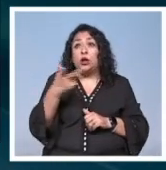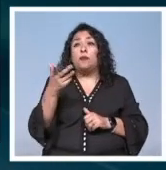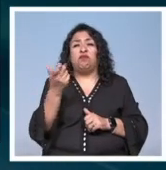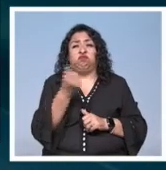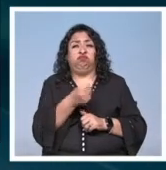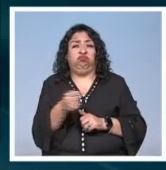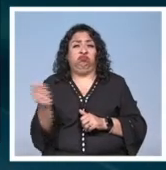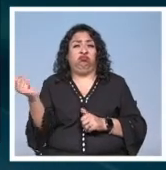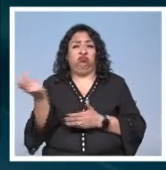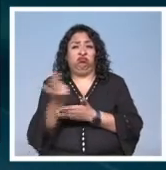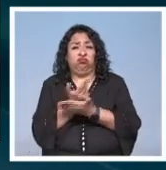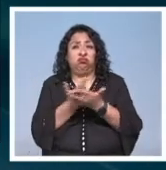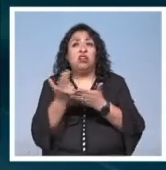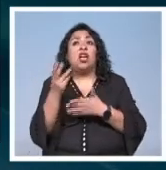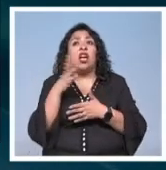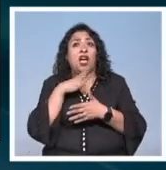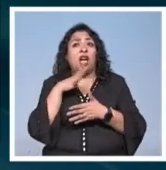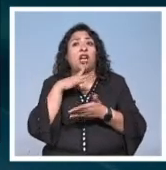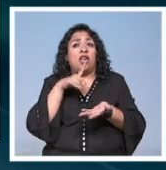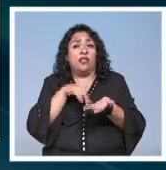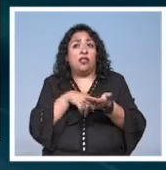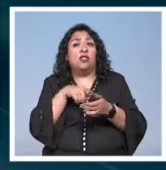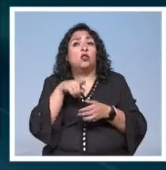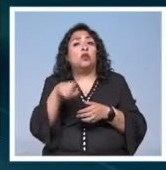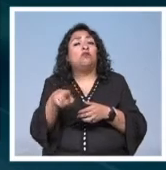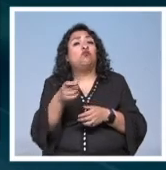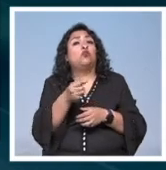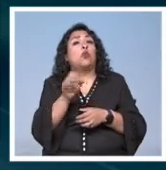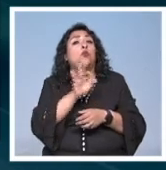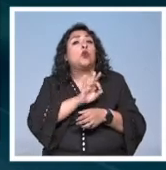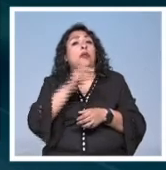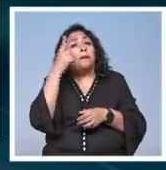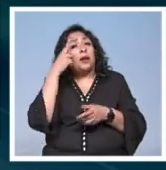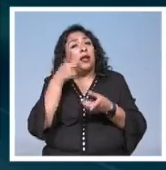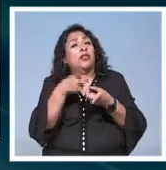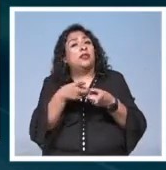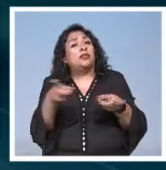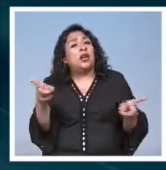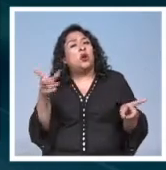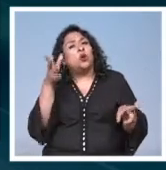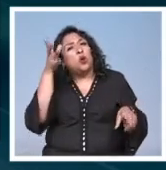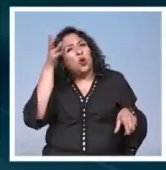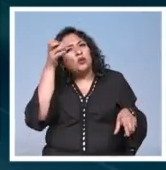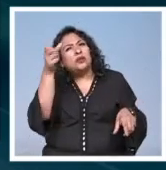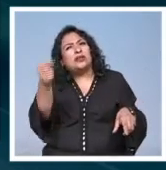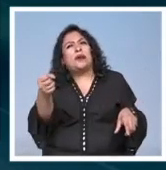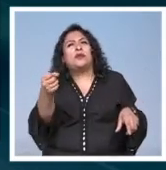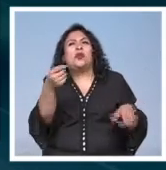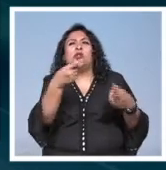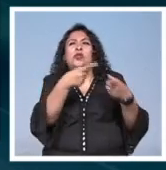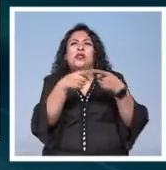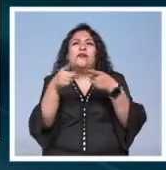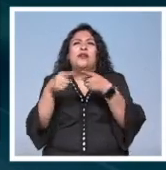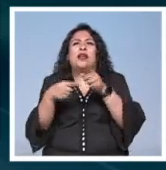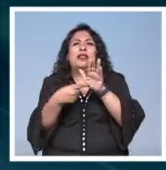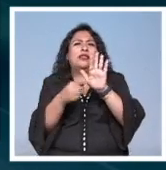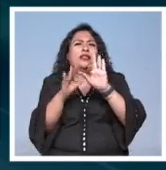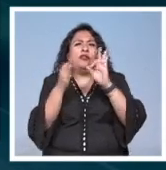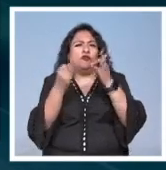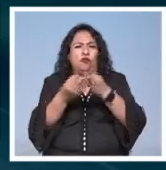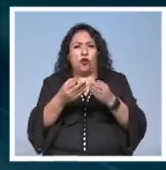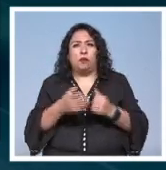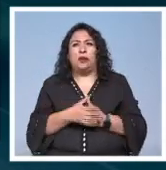maestría gráfica que han alcanzado y su capacidad para desarrollar conceptos en distintos soportes